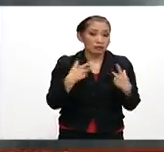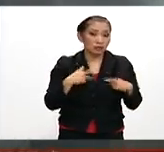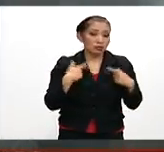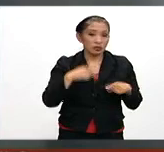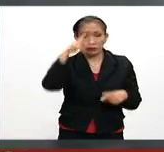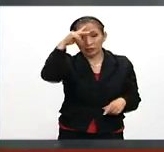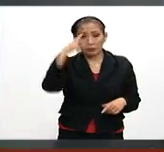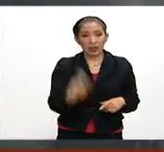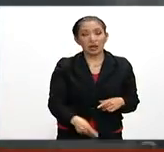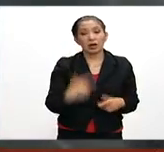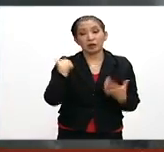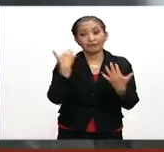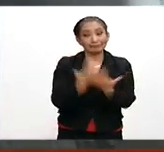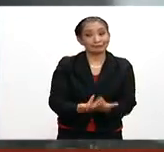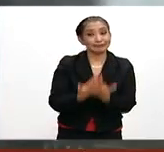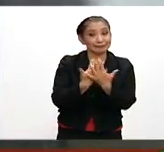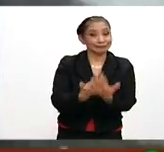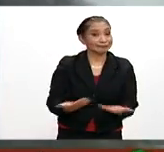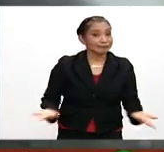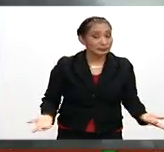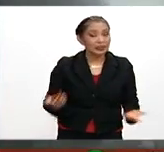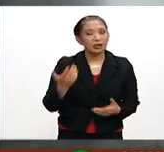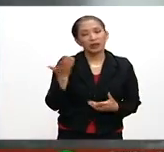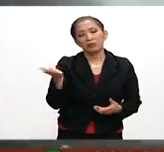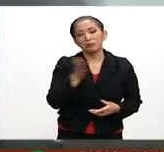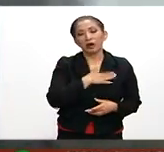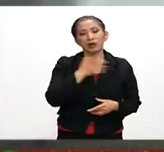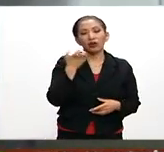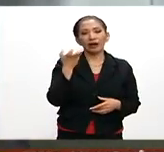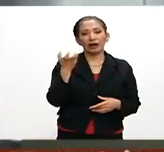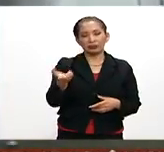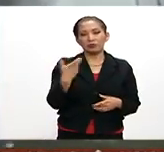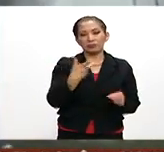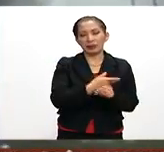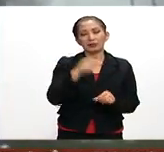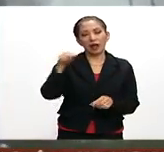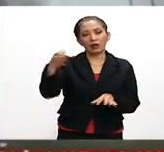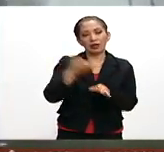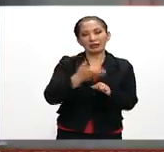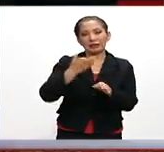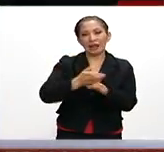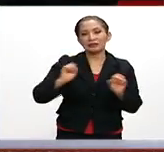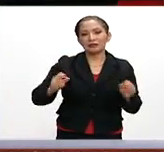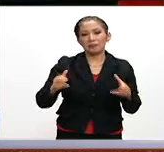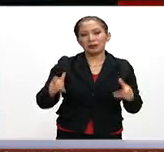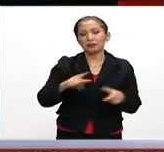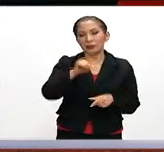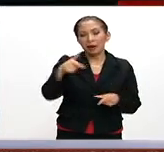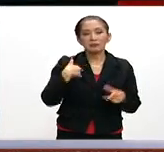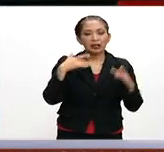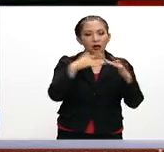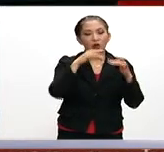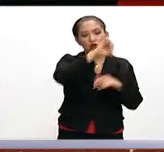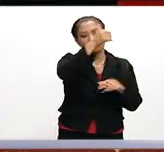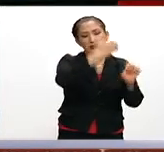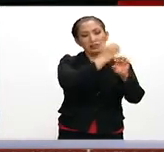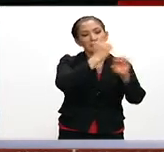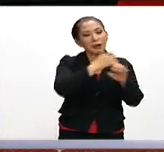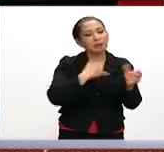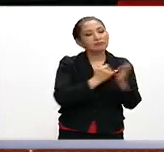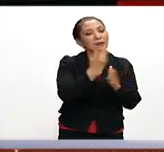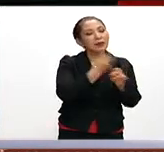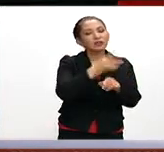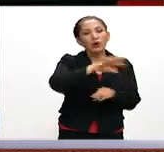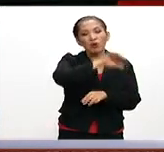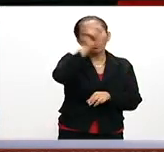sociedad mexicana está esperando y bueno pues esto es lo que está pasando justamente en Oaxaca y en Chiapas, vamos a tratar de enlazarnos con otros estados para definir